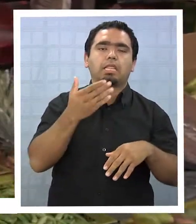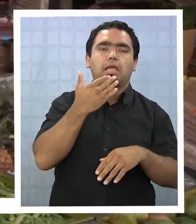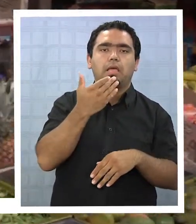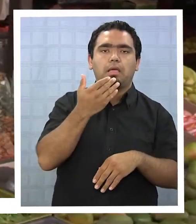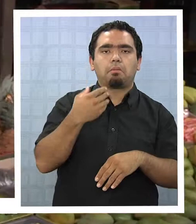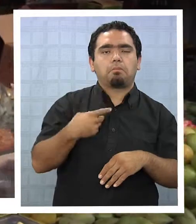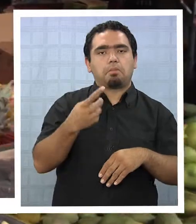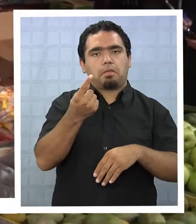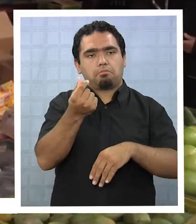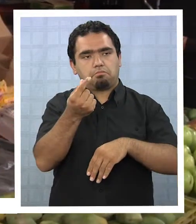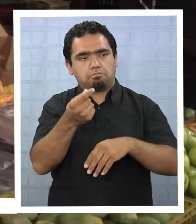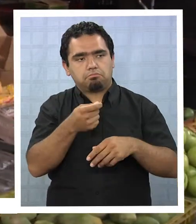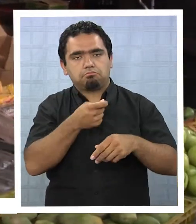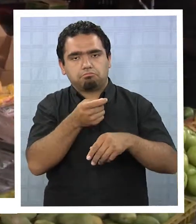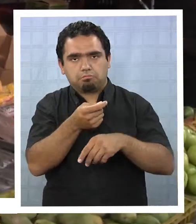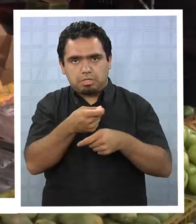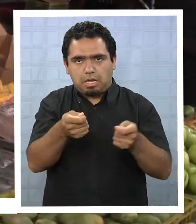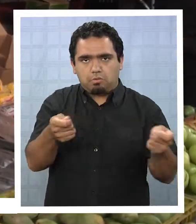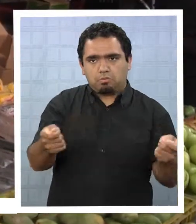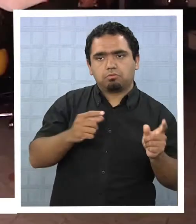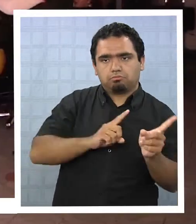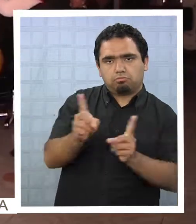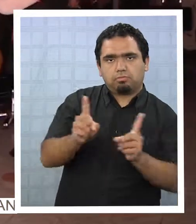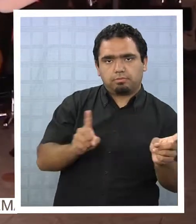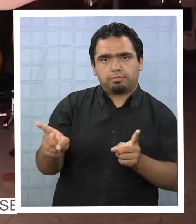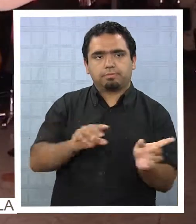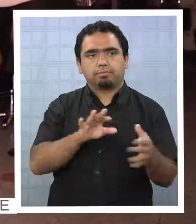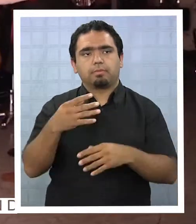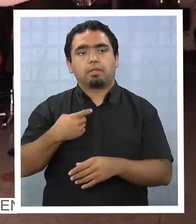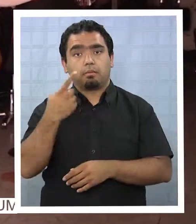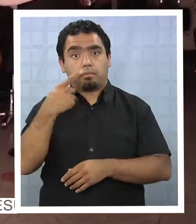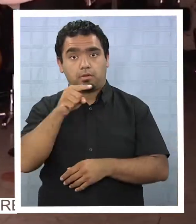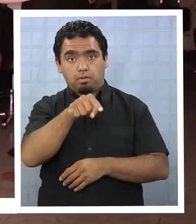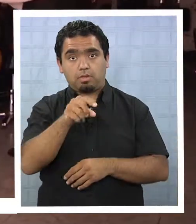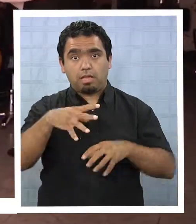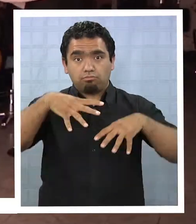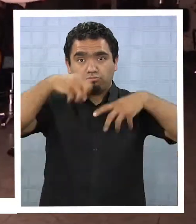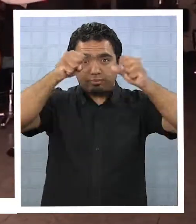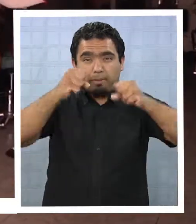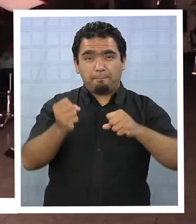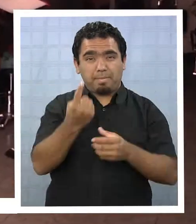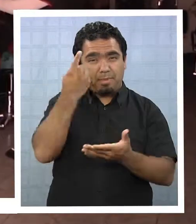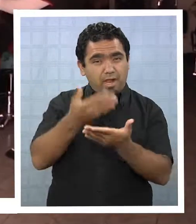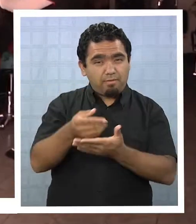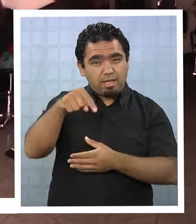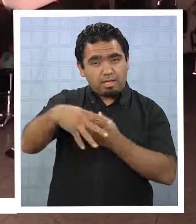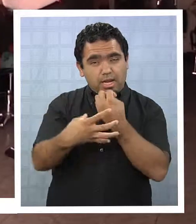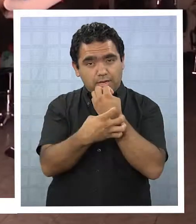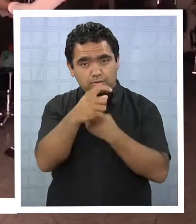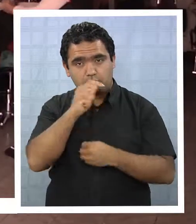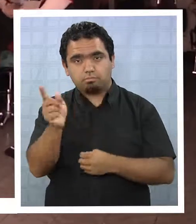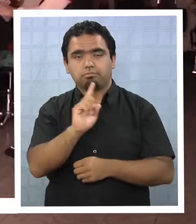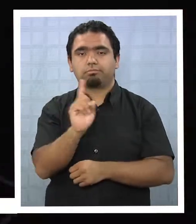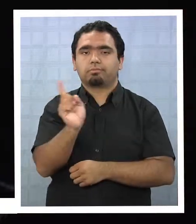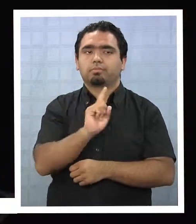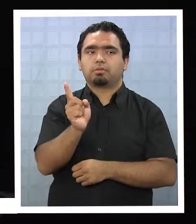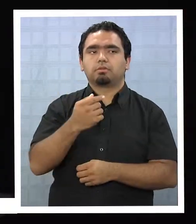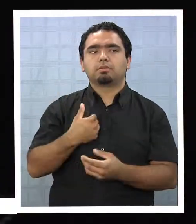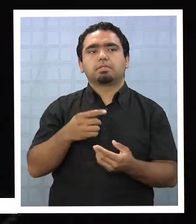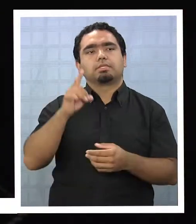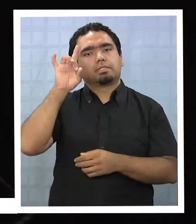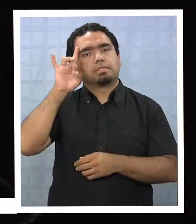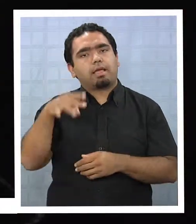pero hay que irla perfeccionando e ir mejorando. Pero este corte de energía no es el primero que ocurre en la región, por lo que es necesario descifrar de qué manera se